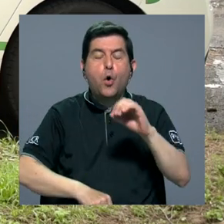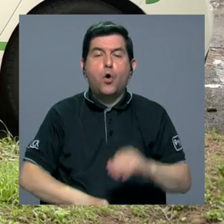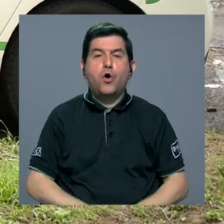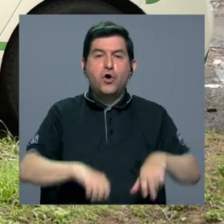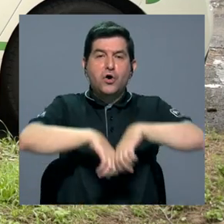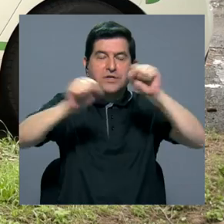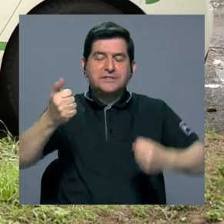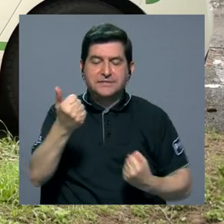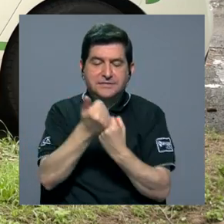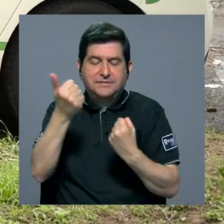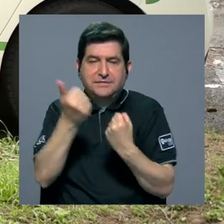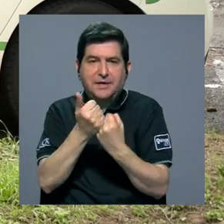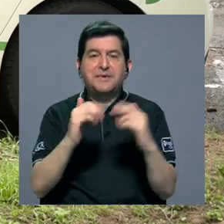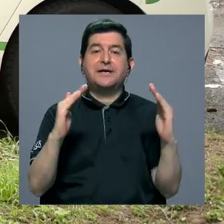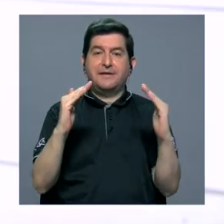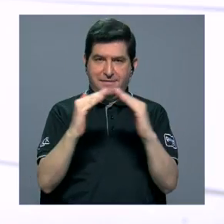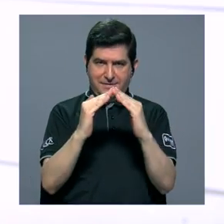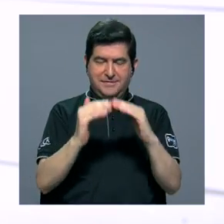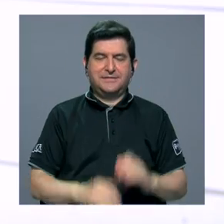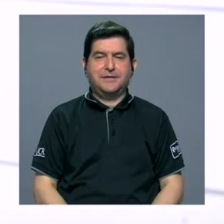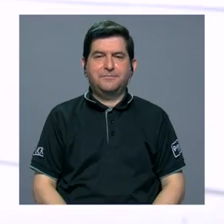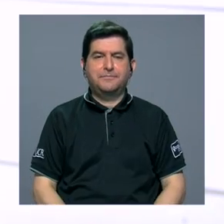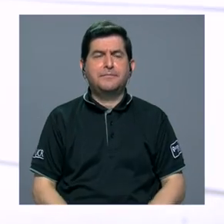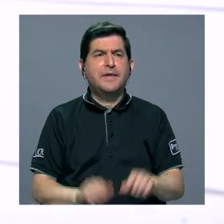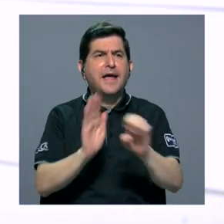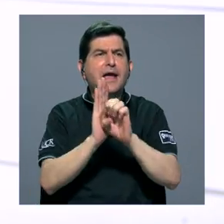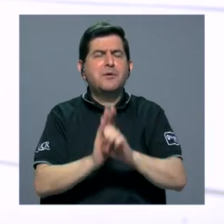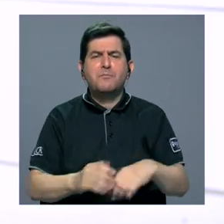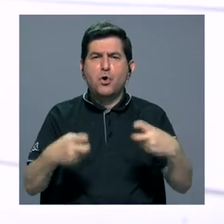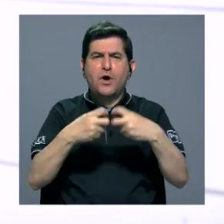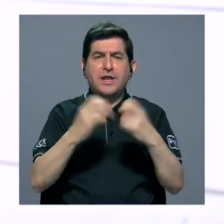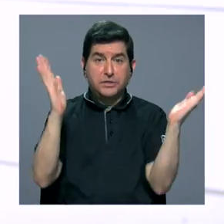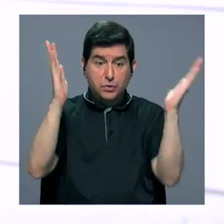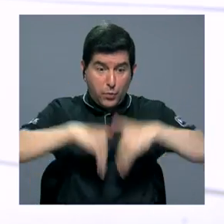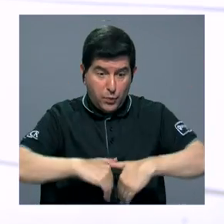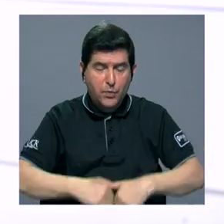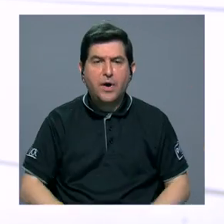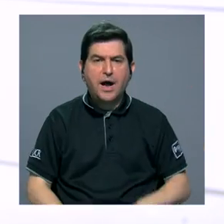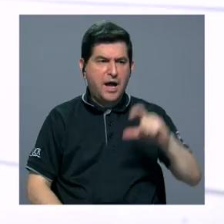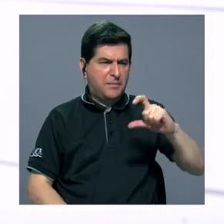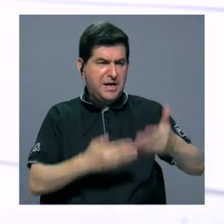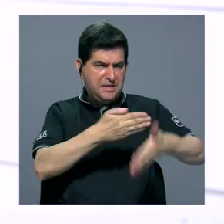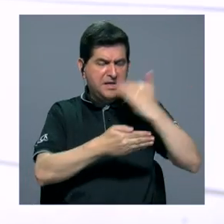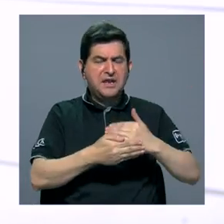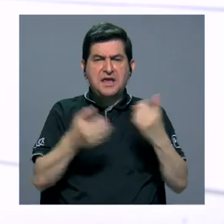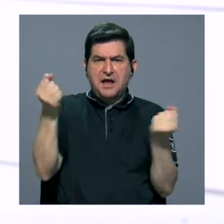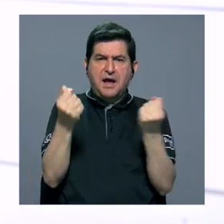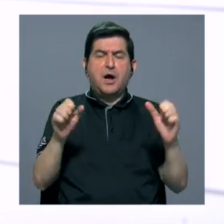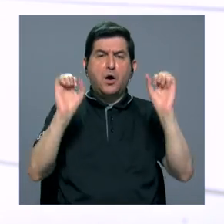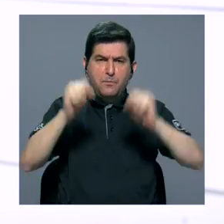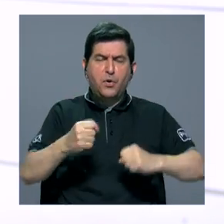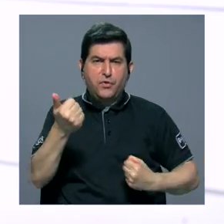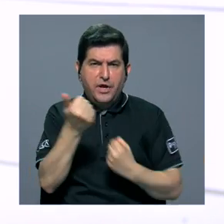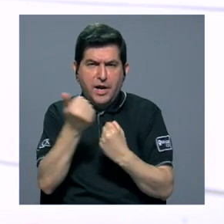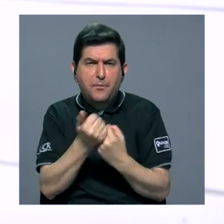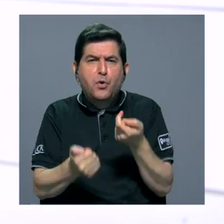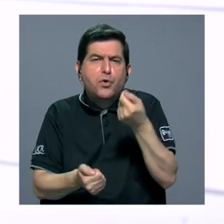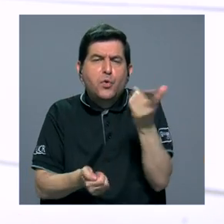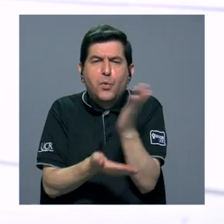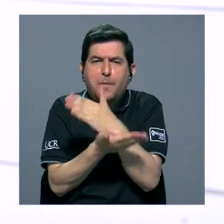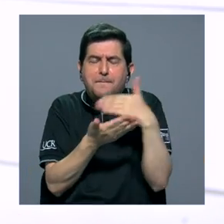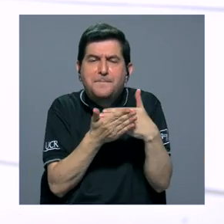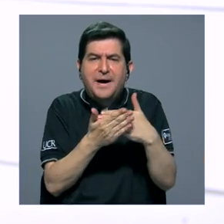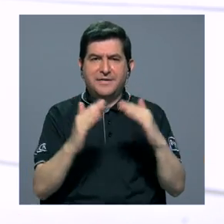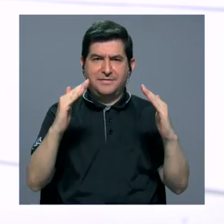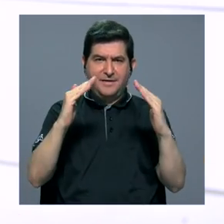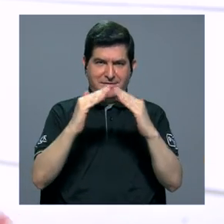sean sistemas de respaldo para casas. Por ejemplo, si se nos va la luz, que la batería que antes era del carro nos pueda energizar un poquito la parte